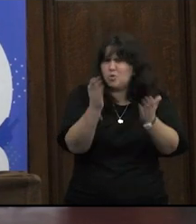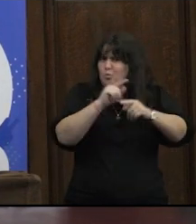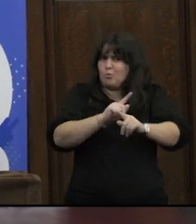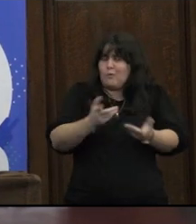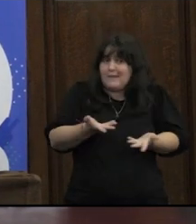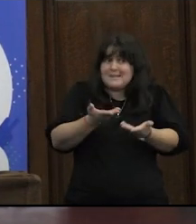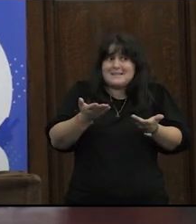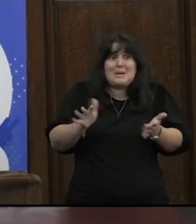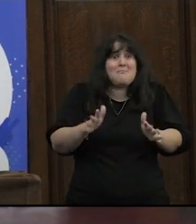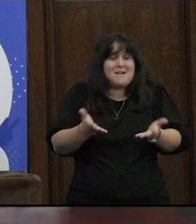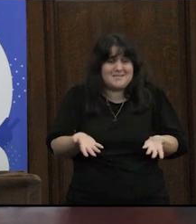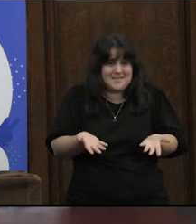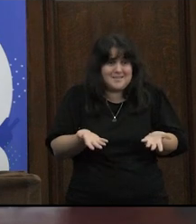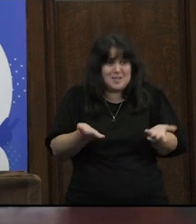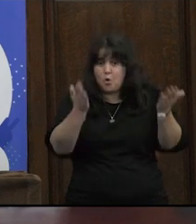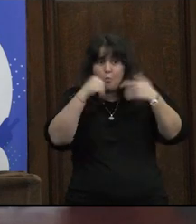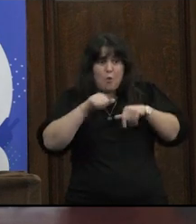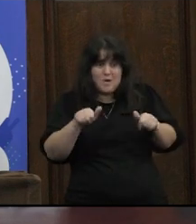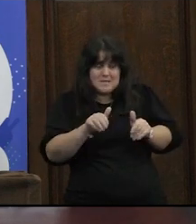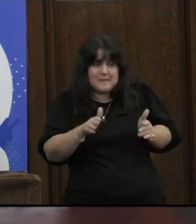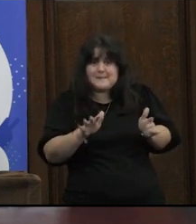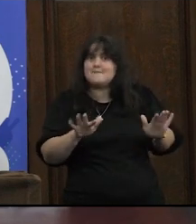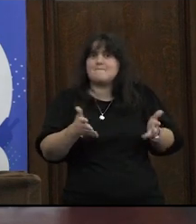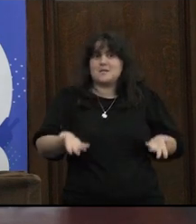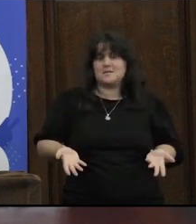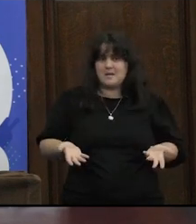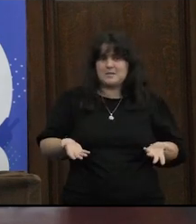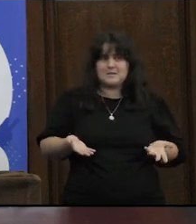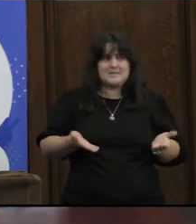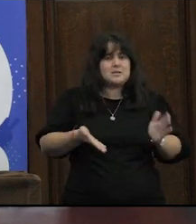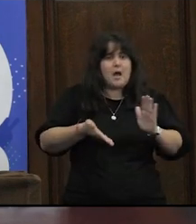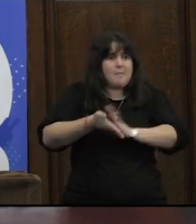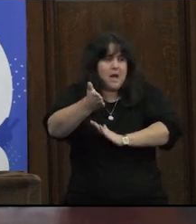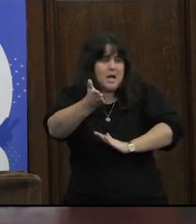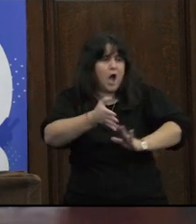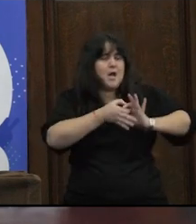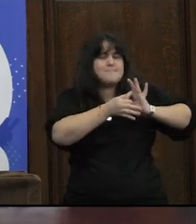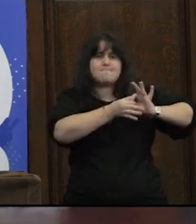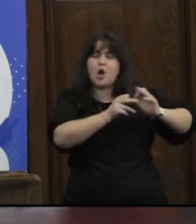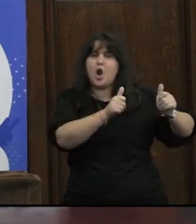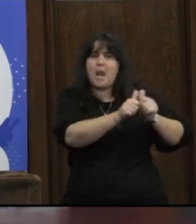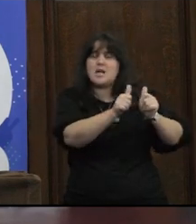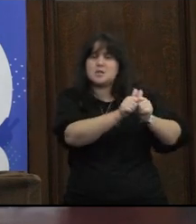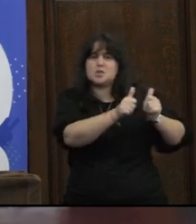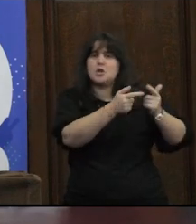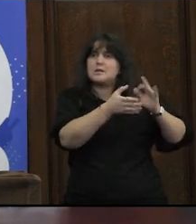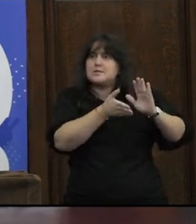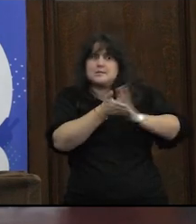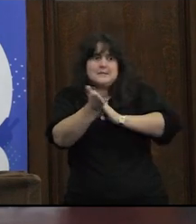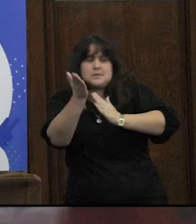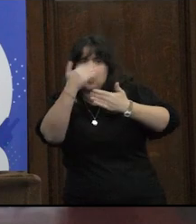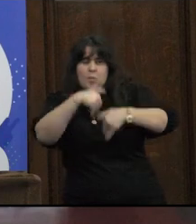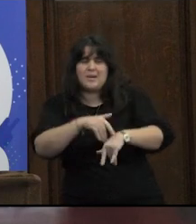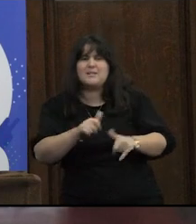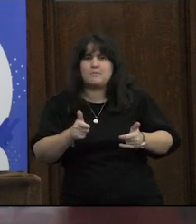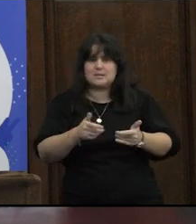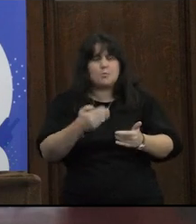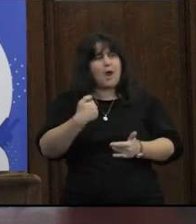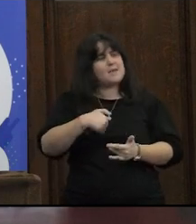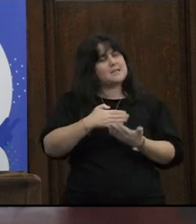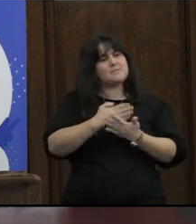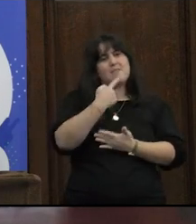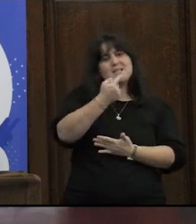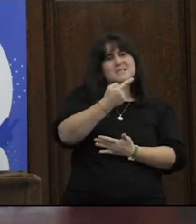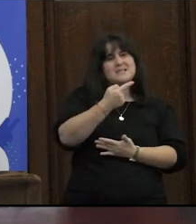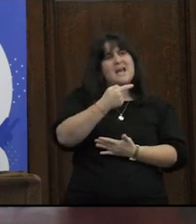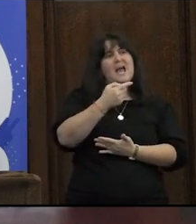se puede ¿qué pasa con la que no se puede con la que no se puede ir de una relación en Argentina circula siempre